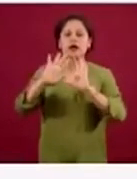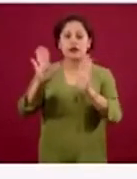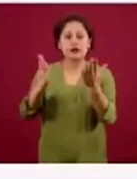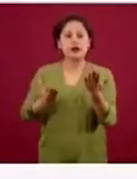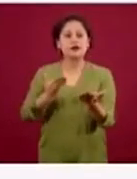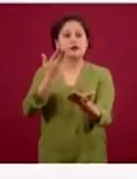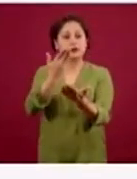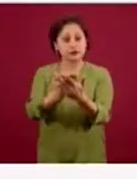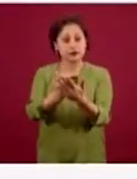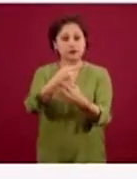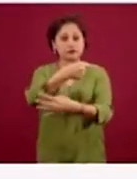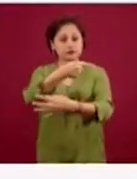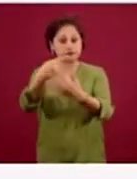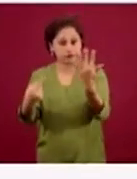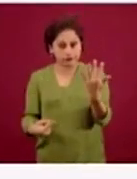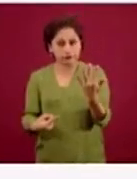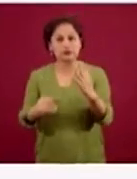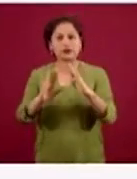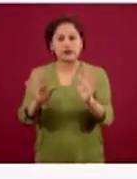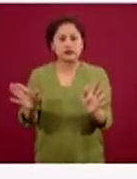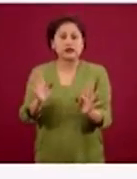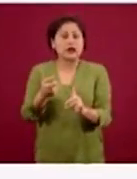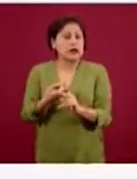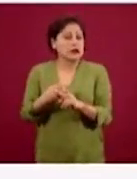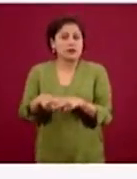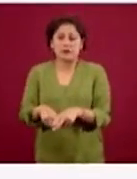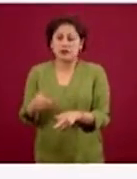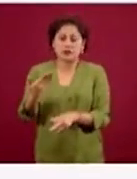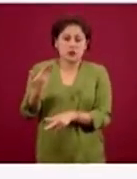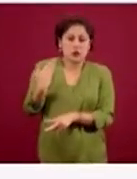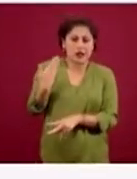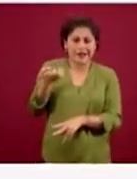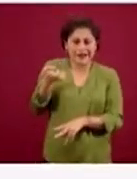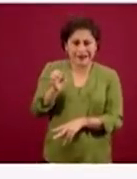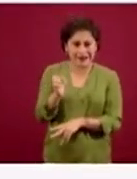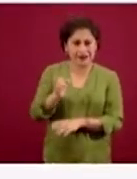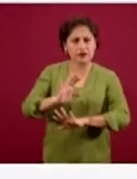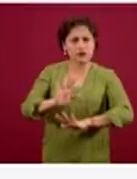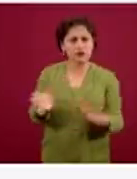comenzado a accionarse desde el 31 de enero de este año.